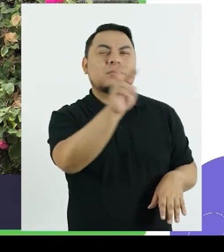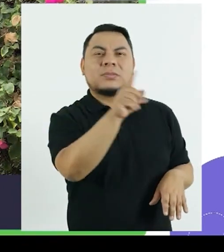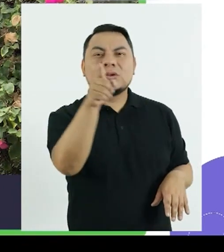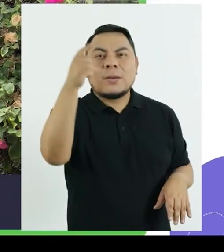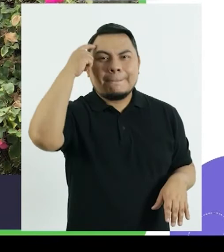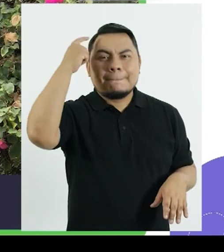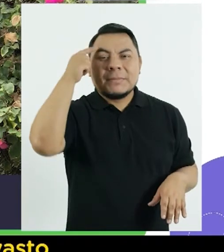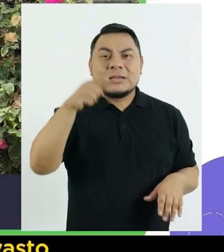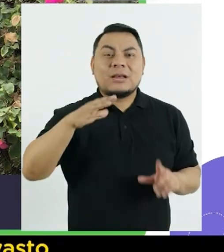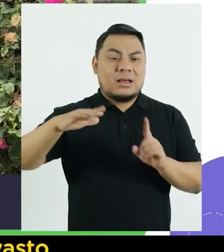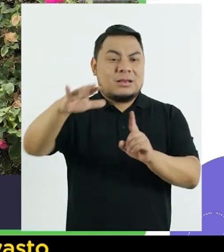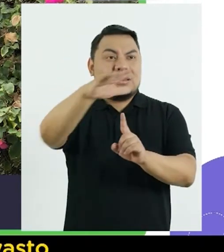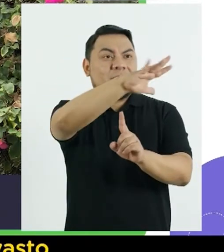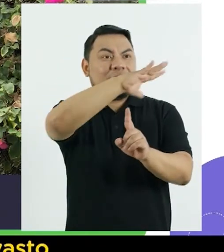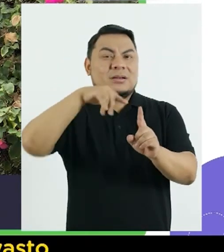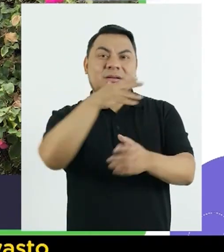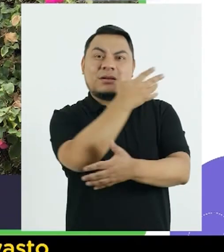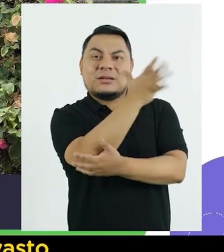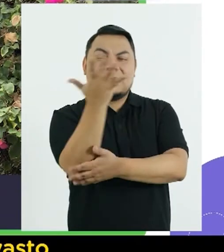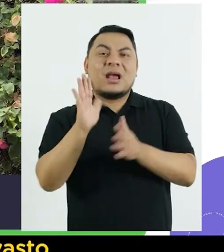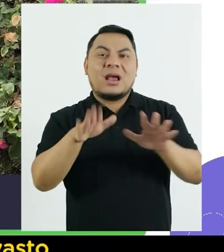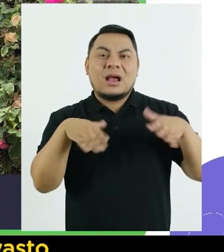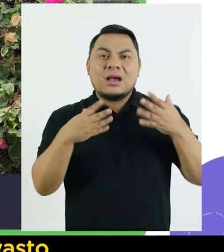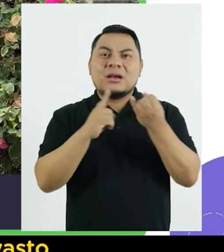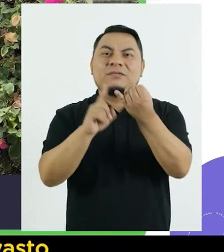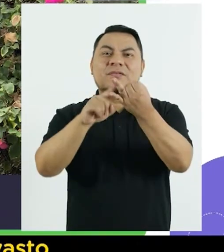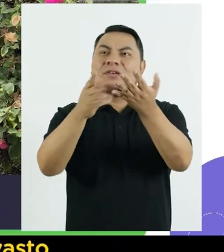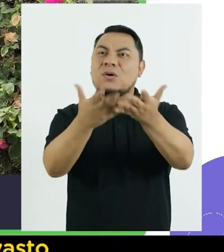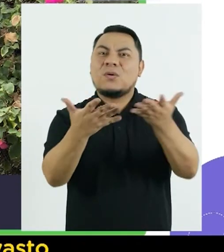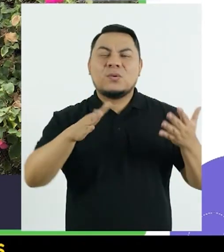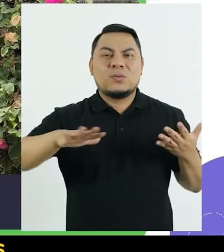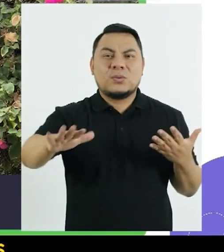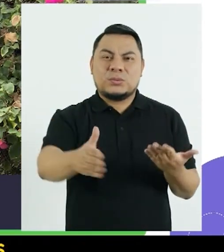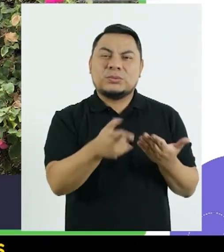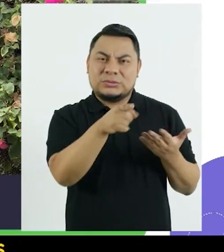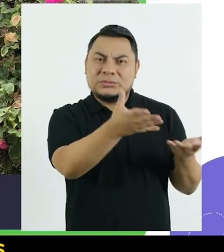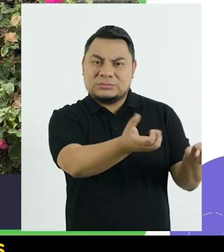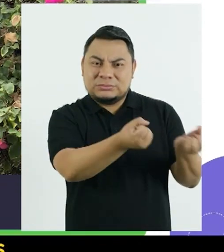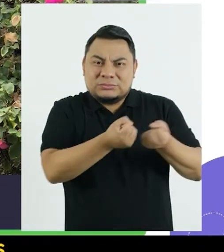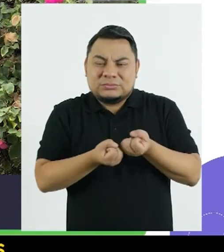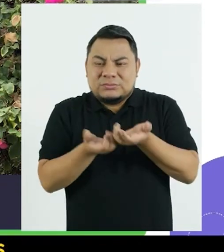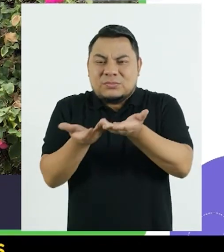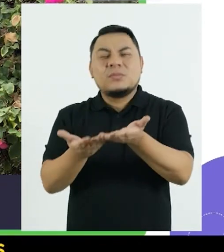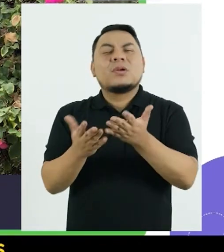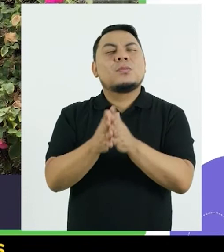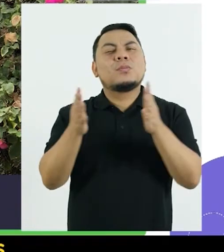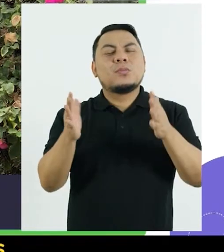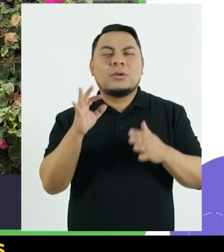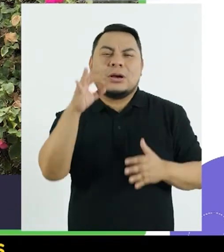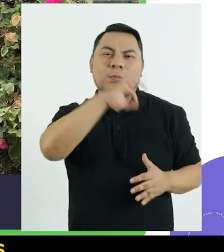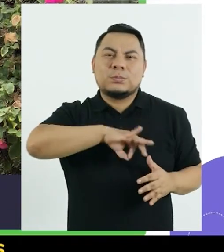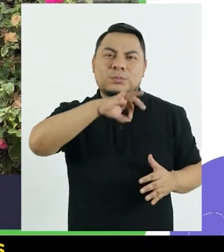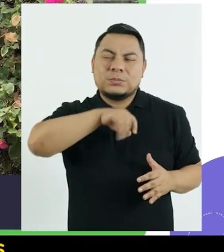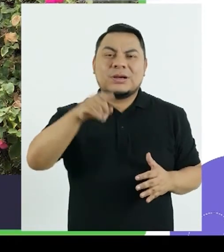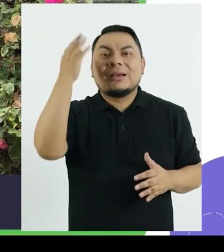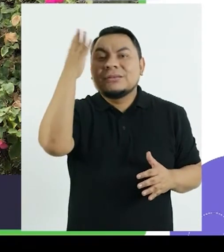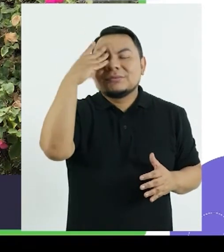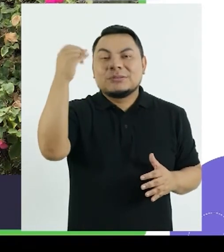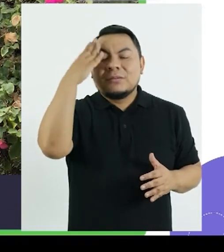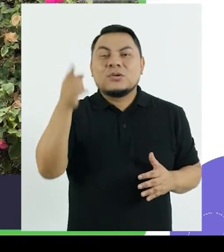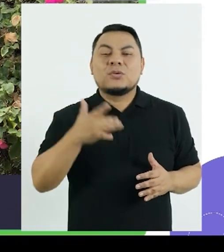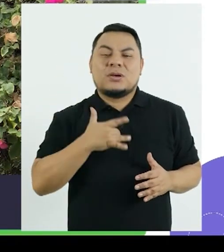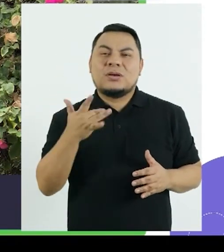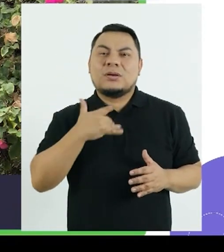a nuestro alrededor Pensar que en la naturaleza hay un vasto almacén de materiales muy ricos